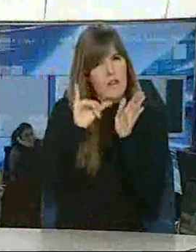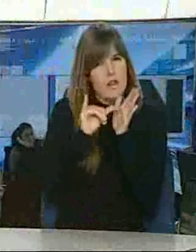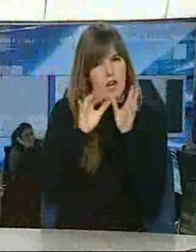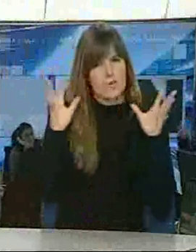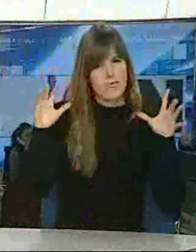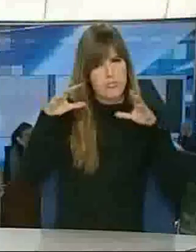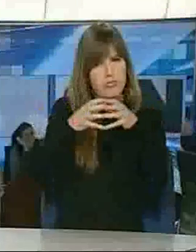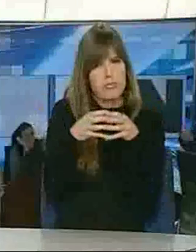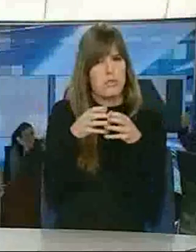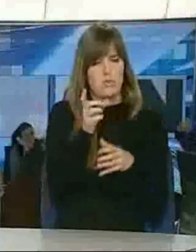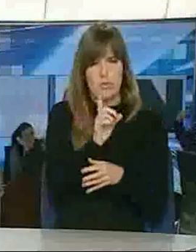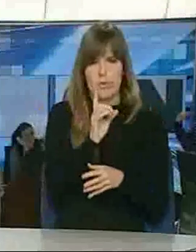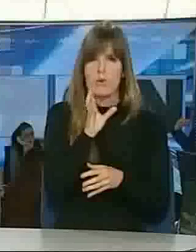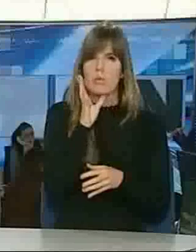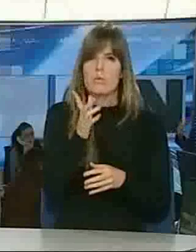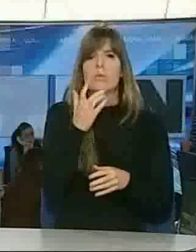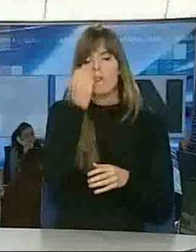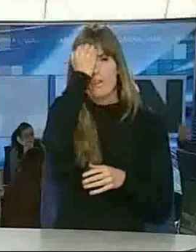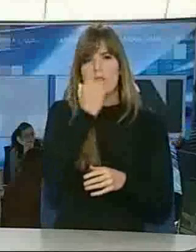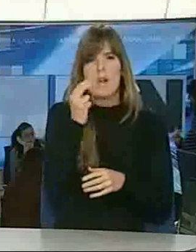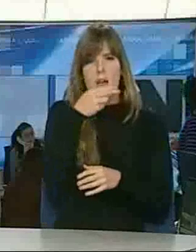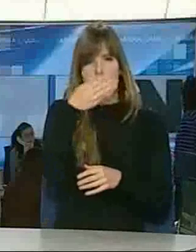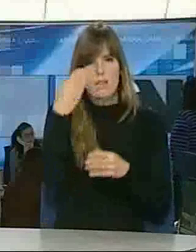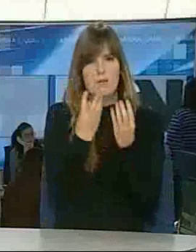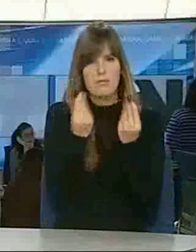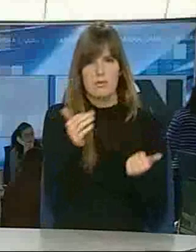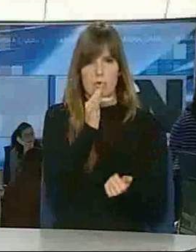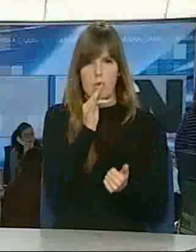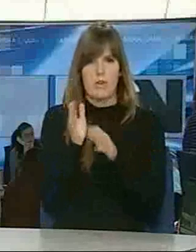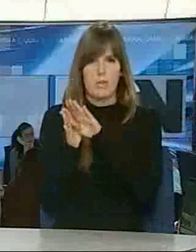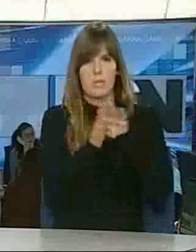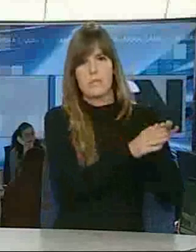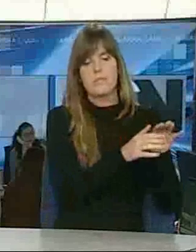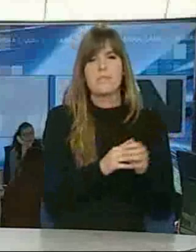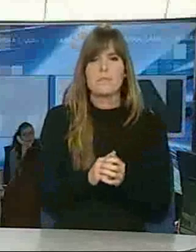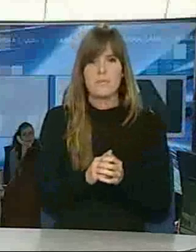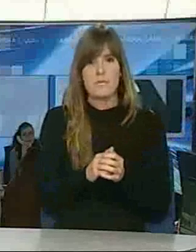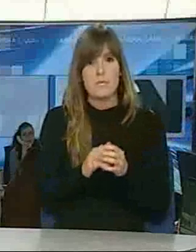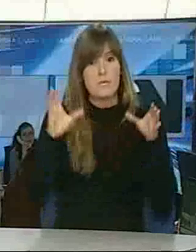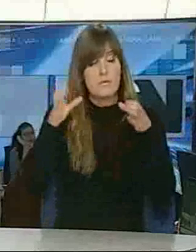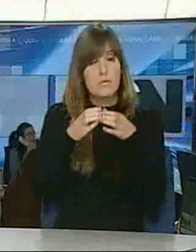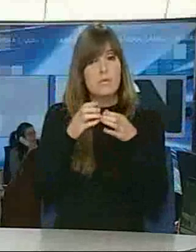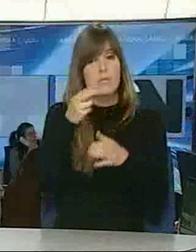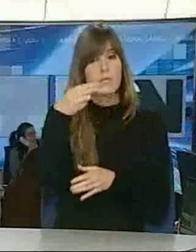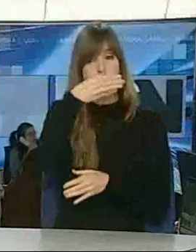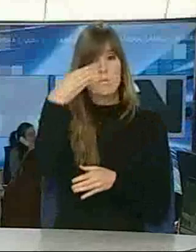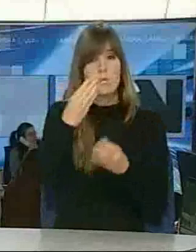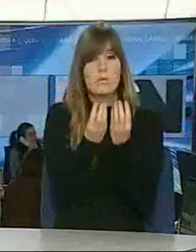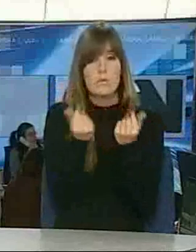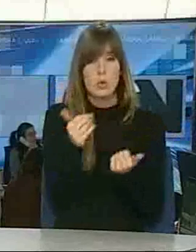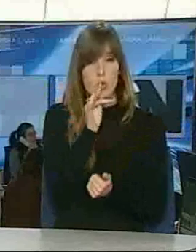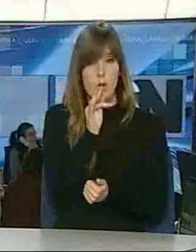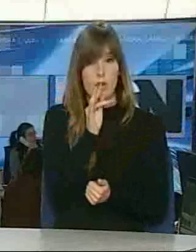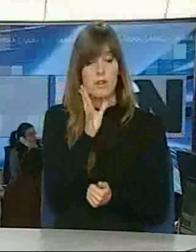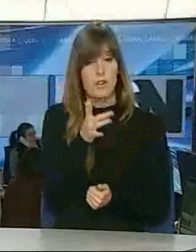terrorista todavía no se ha disuelto. Esta banda no ha desaparecido todavía. Entonces, ¿por qué pagar